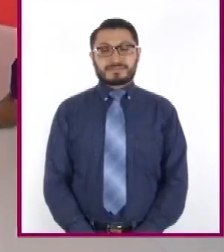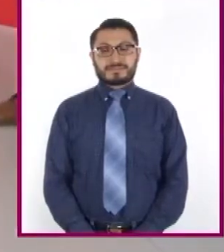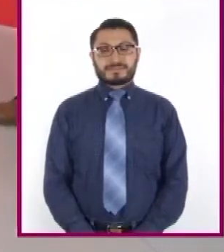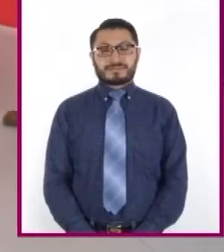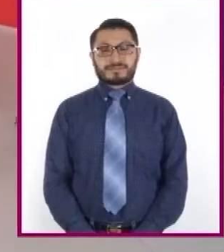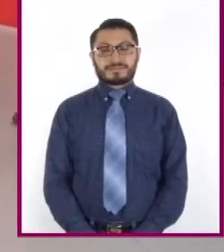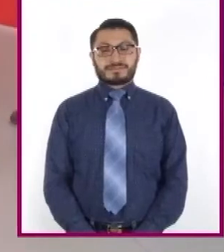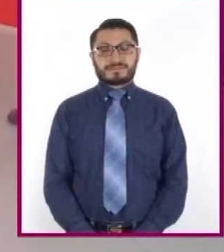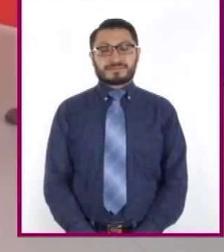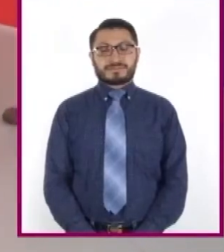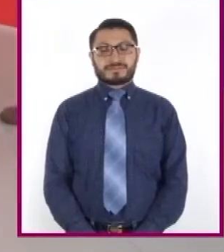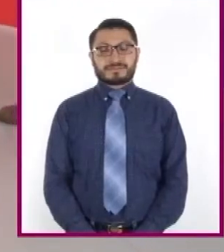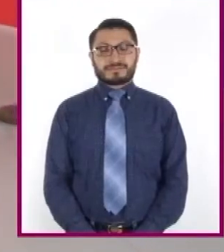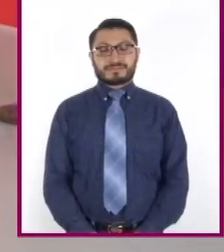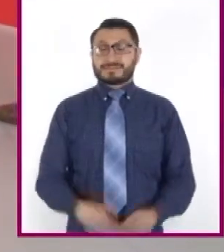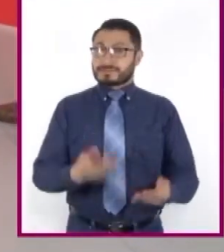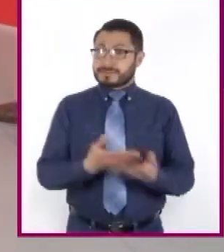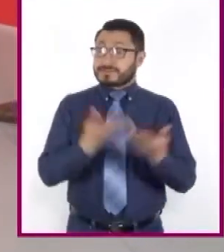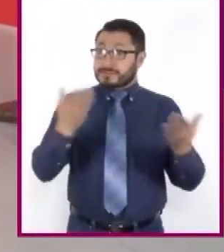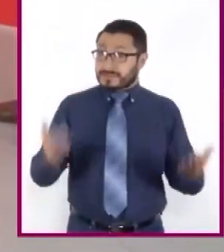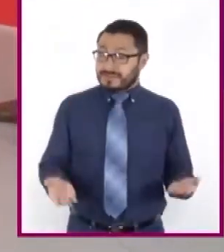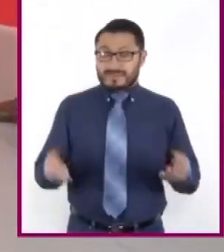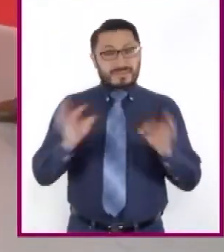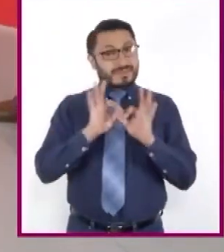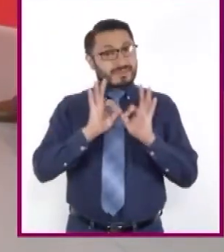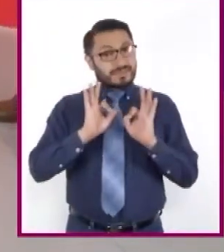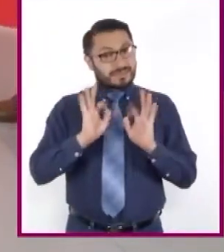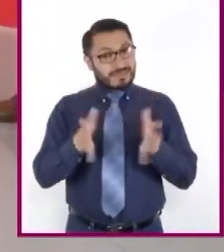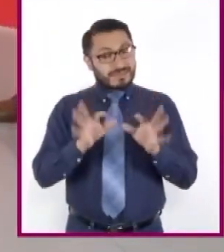Ahora sí, todo listo.